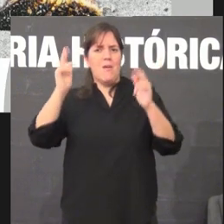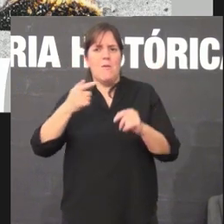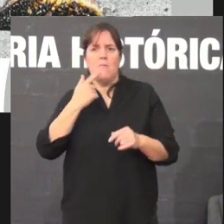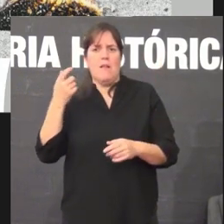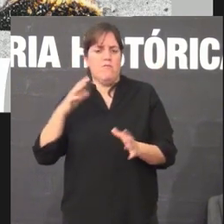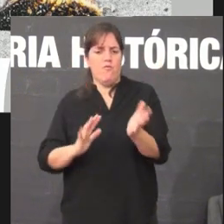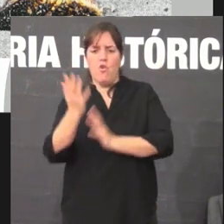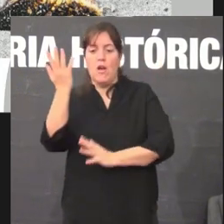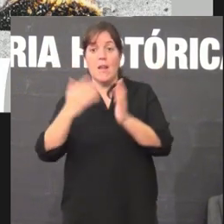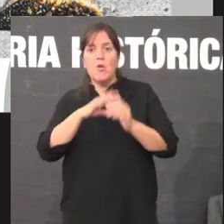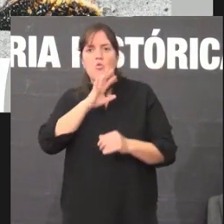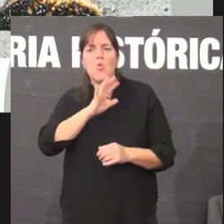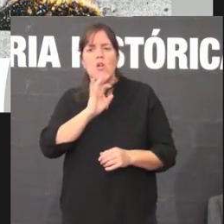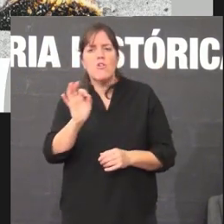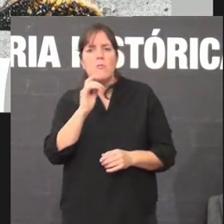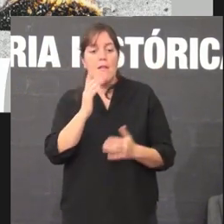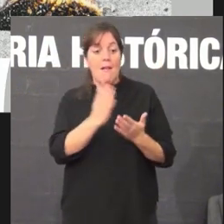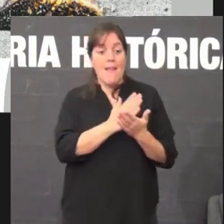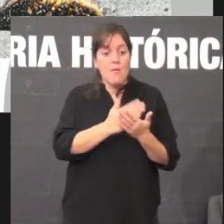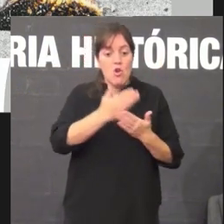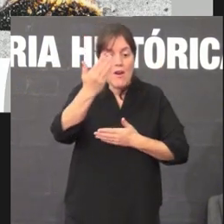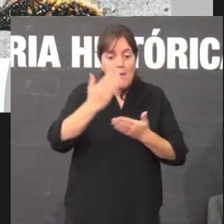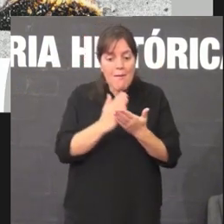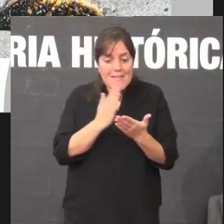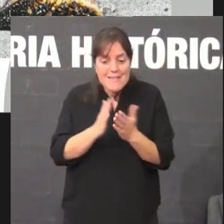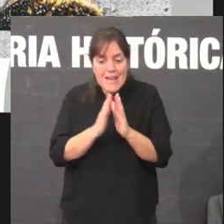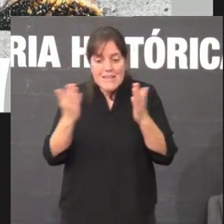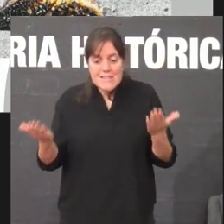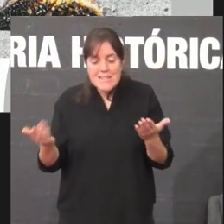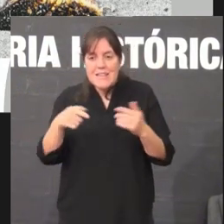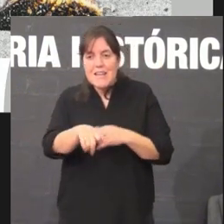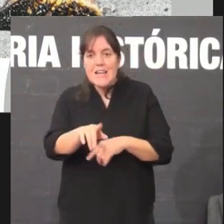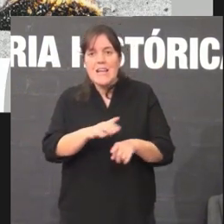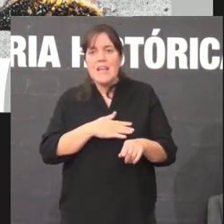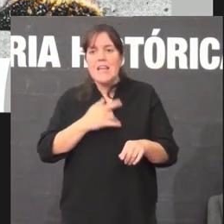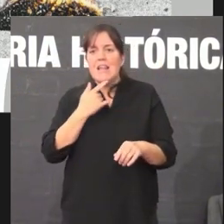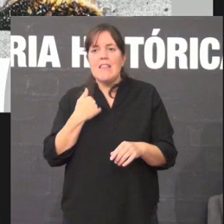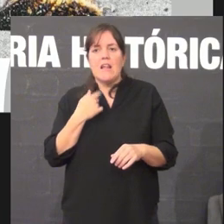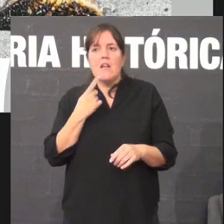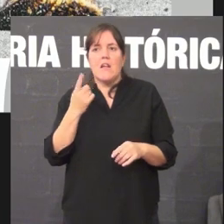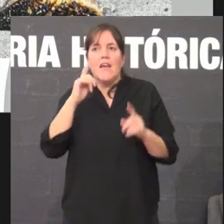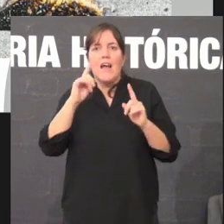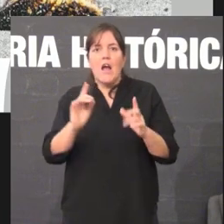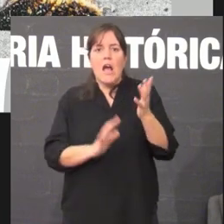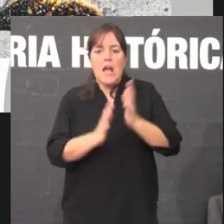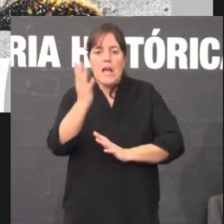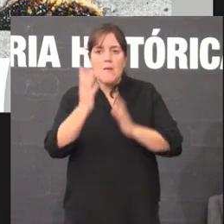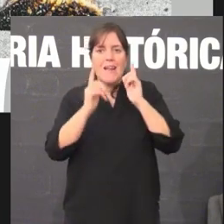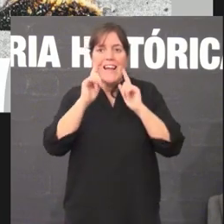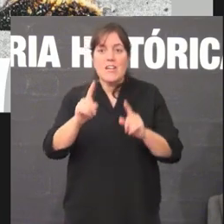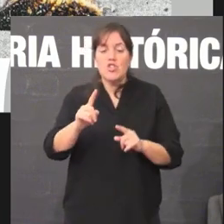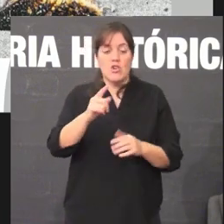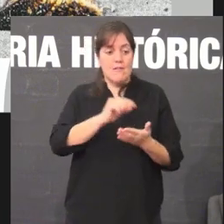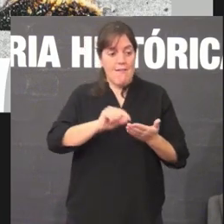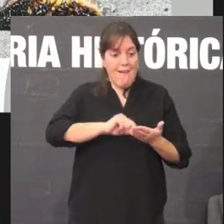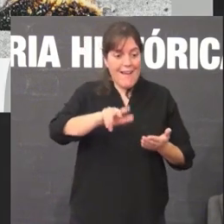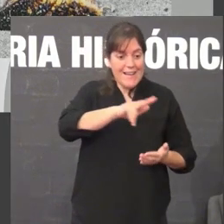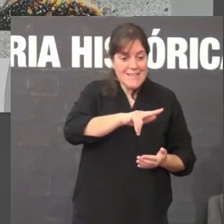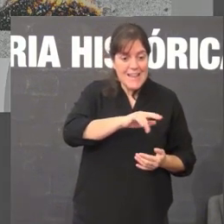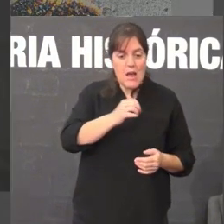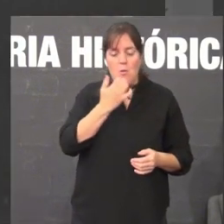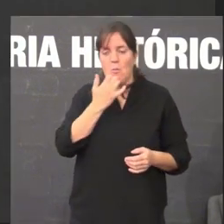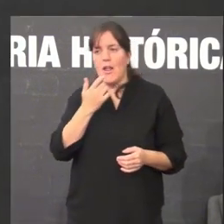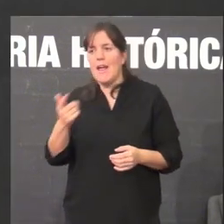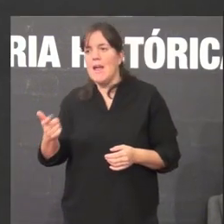o que é curioso é libros e revistas que serían inimagináveis queimar se estivesen castelán como por exemplo